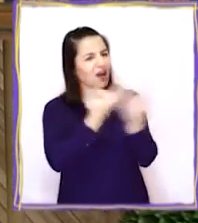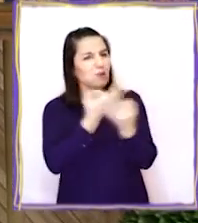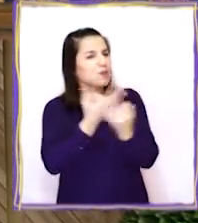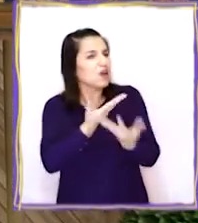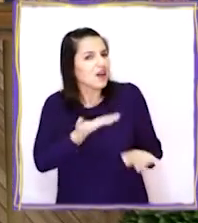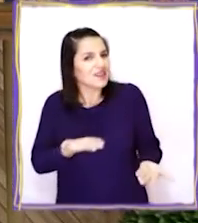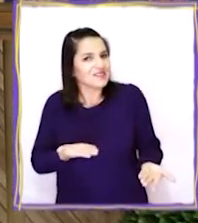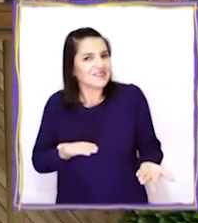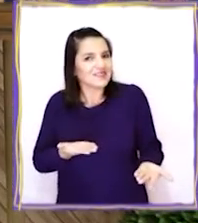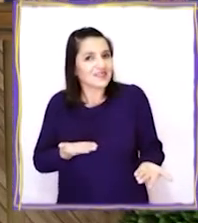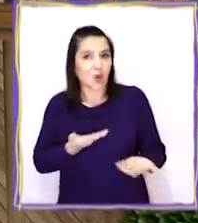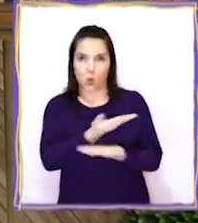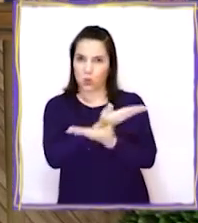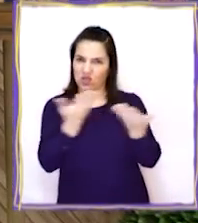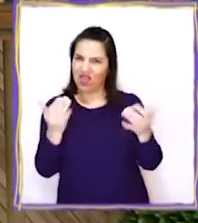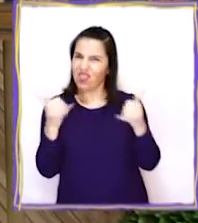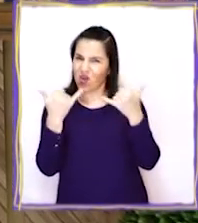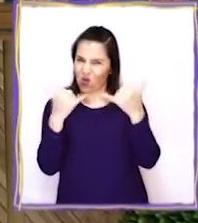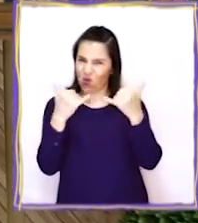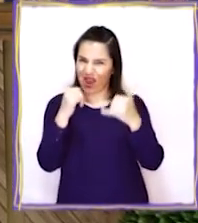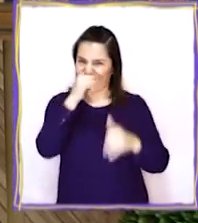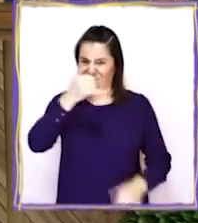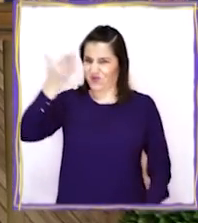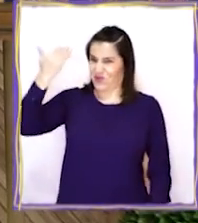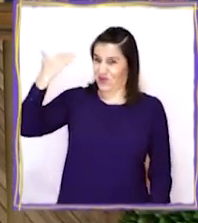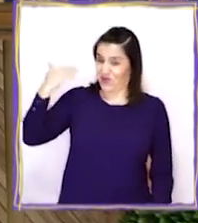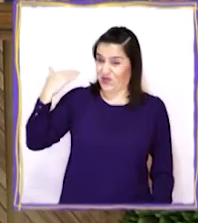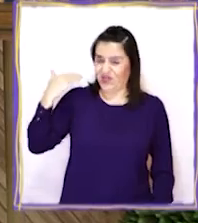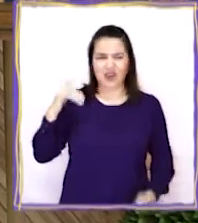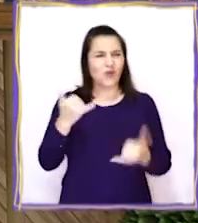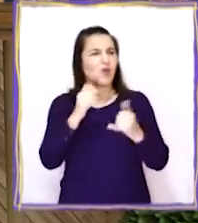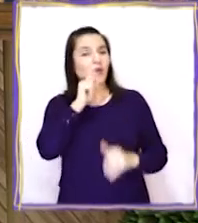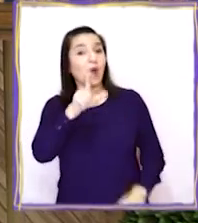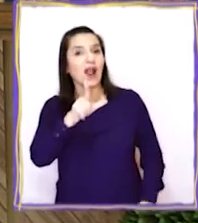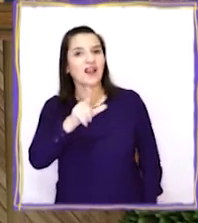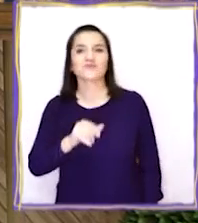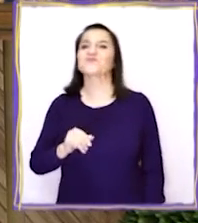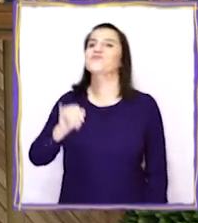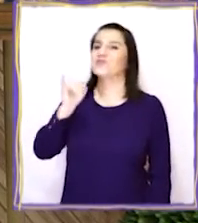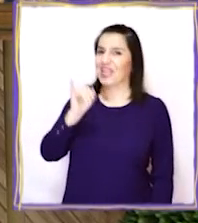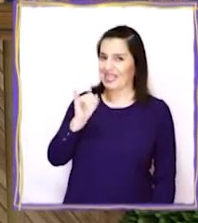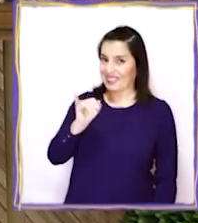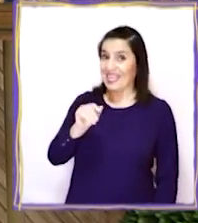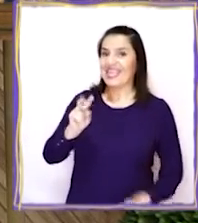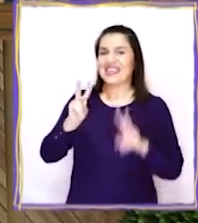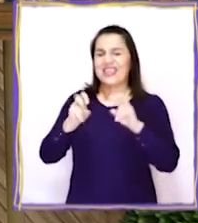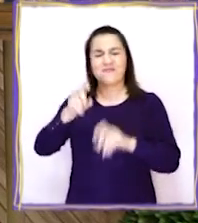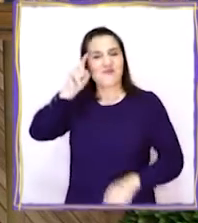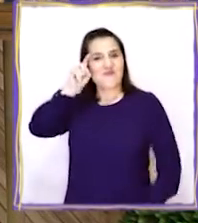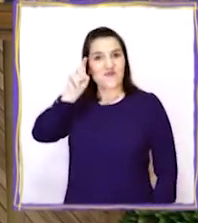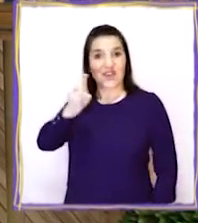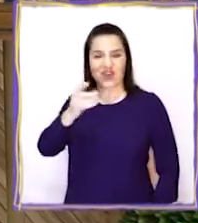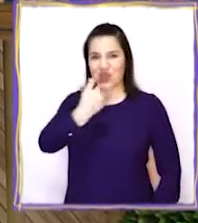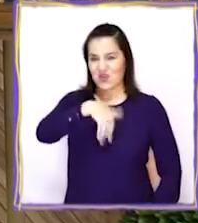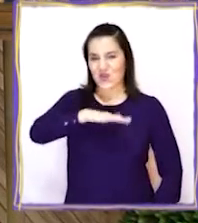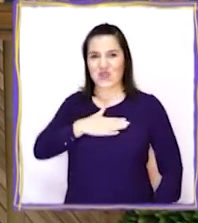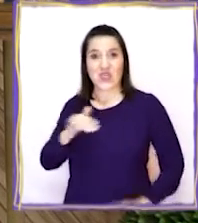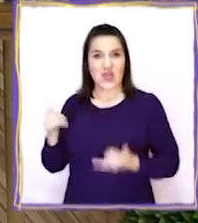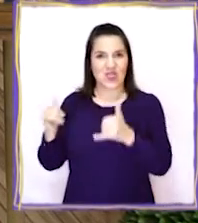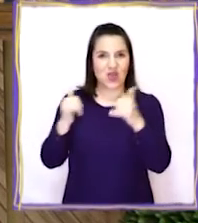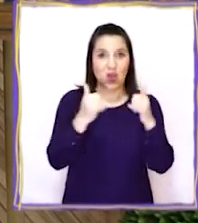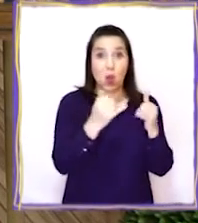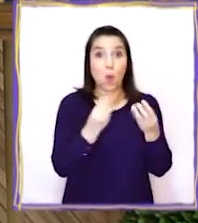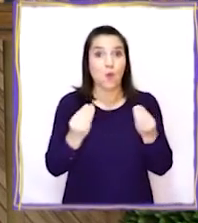nos puede decir? ¿Ustedes jugaban en su época? ¿A qué jugaban? Ese es uno de mis temas favoritos. Nosotros